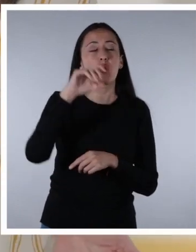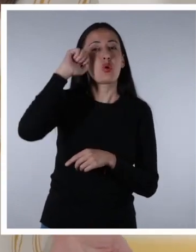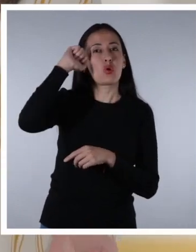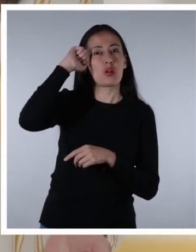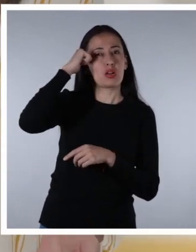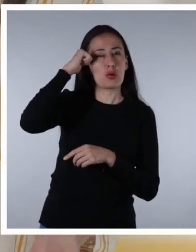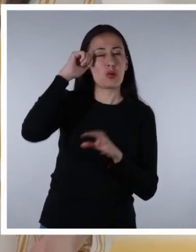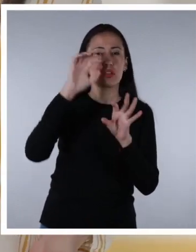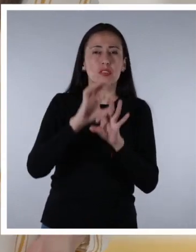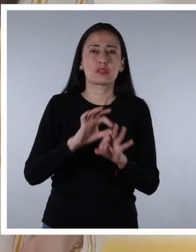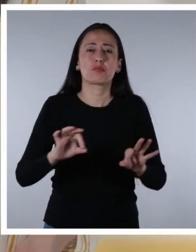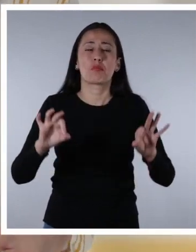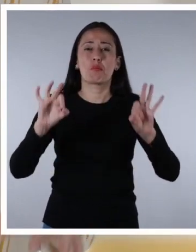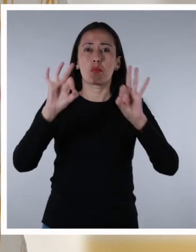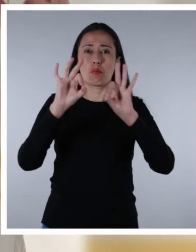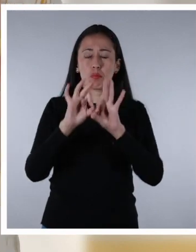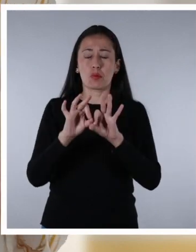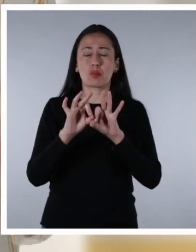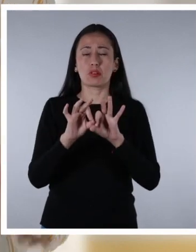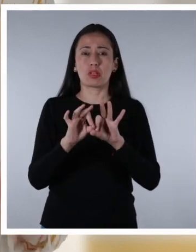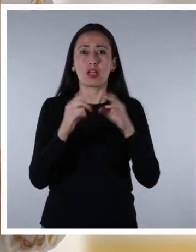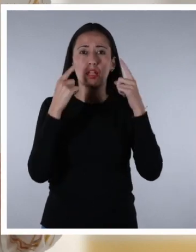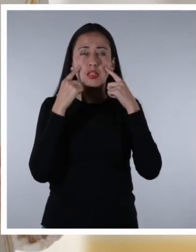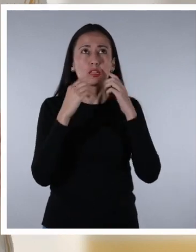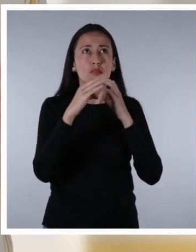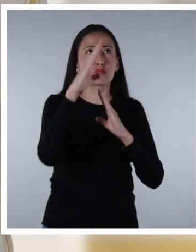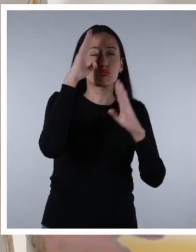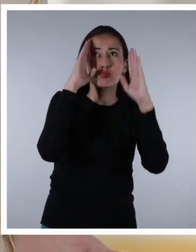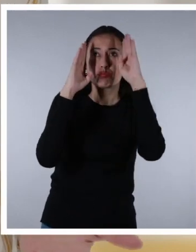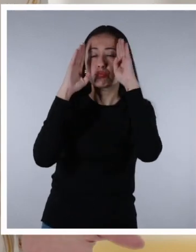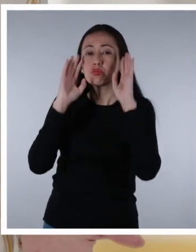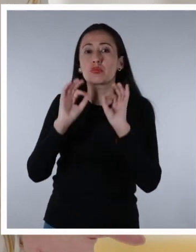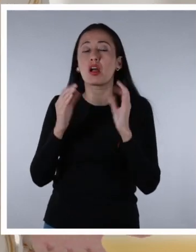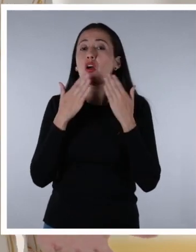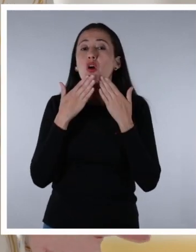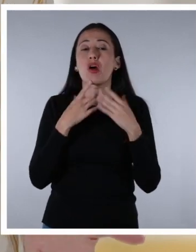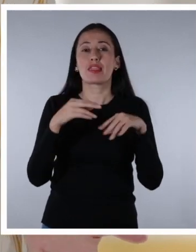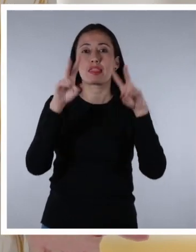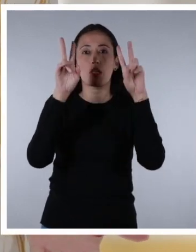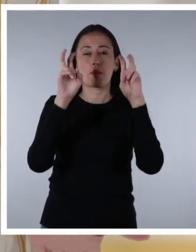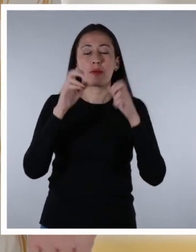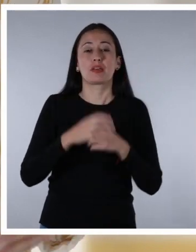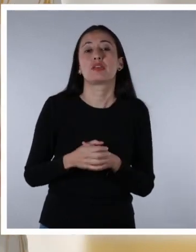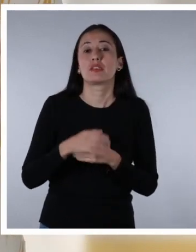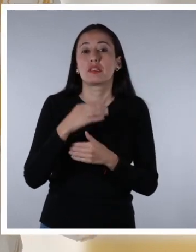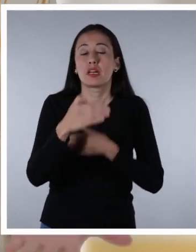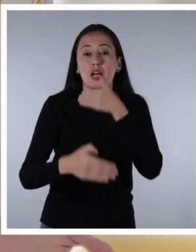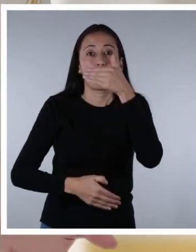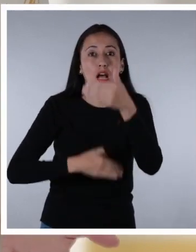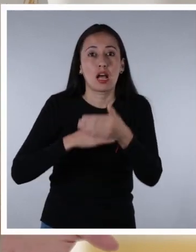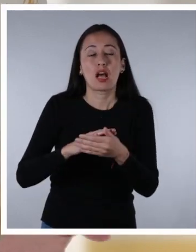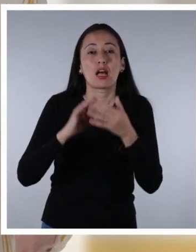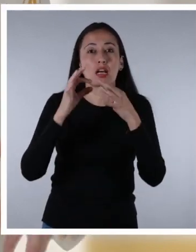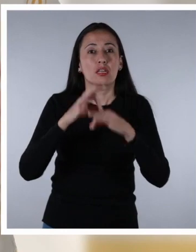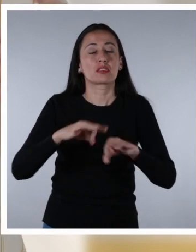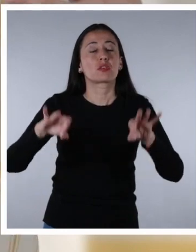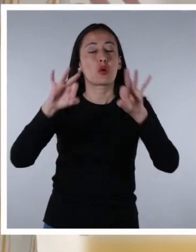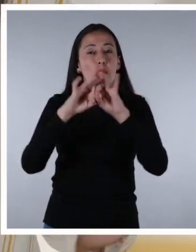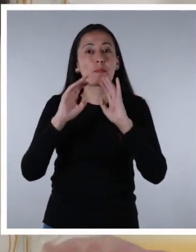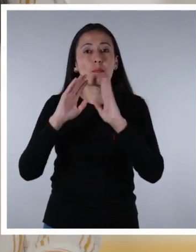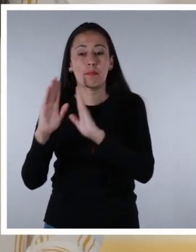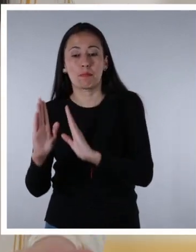Recuerda, es muy importante escuchar previamente la información que ellos tienen sobre el tema, para con base en ella